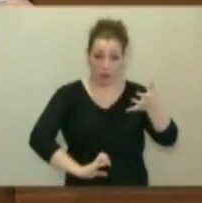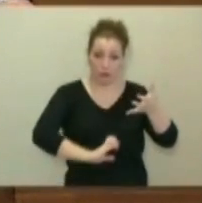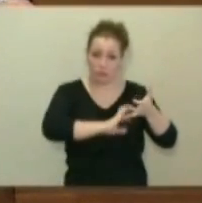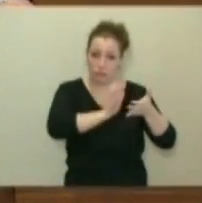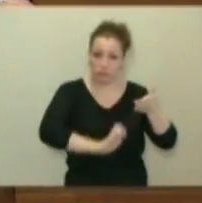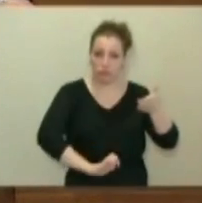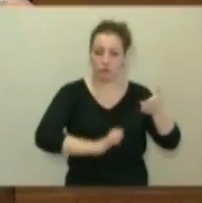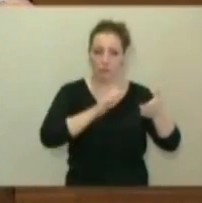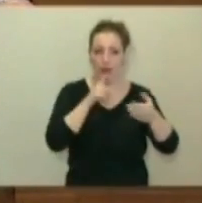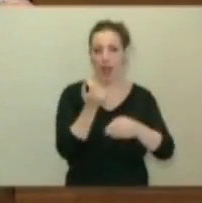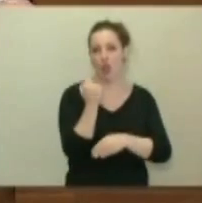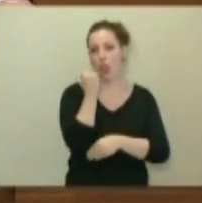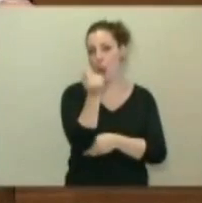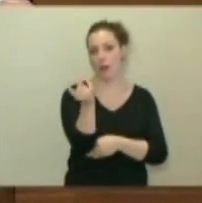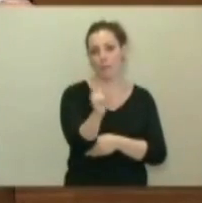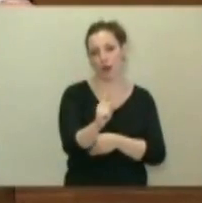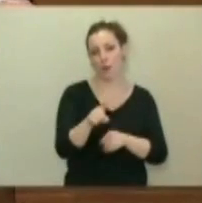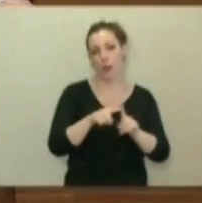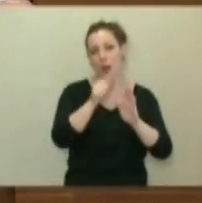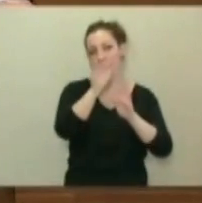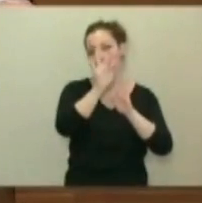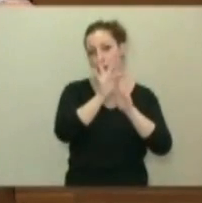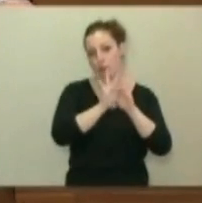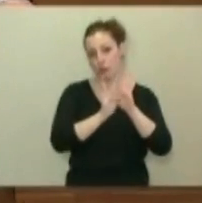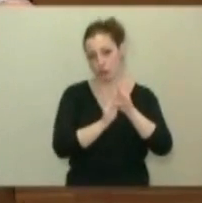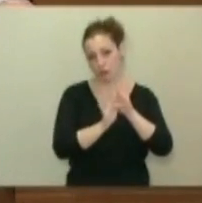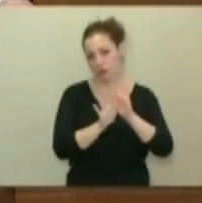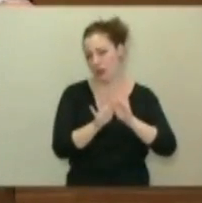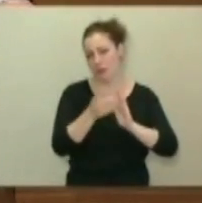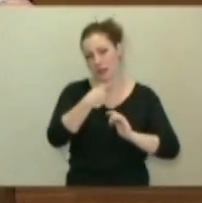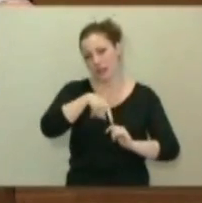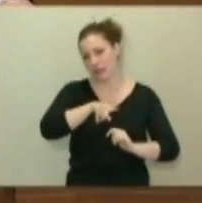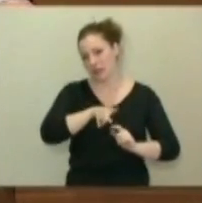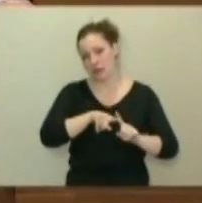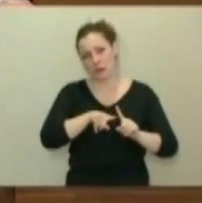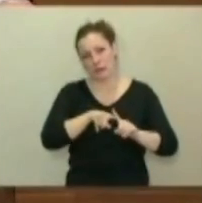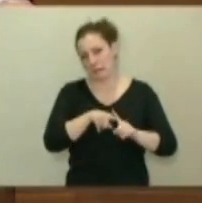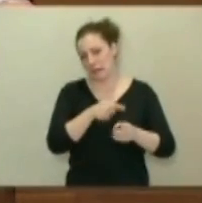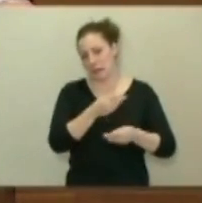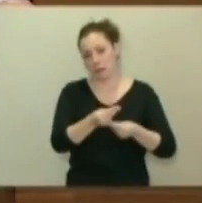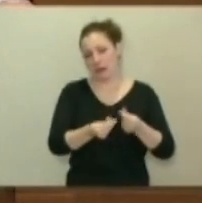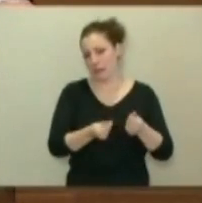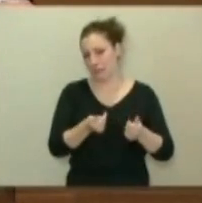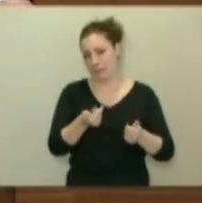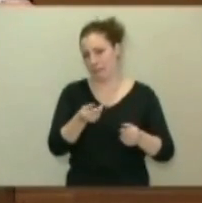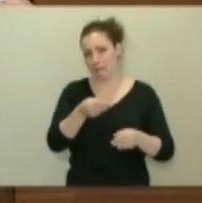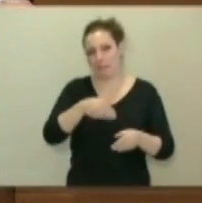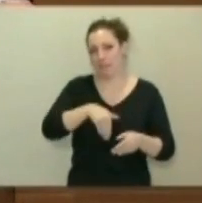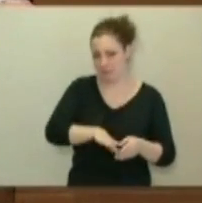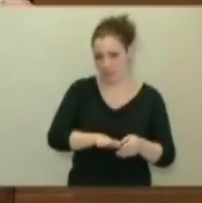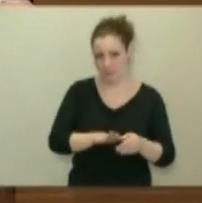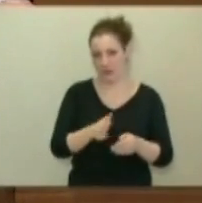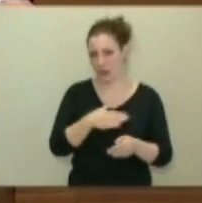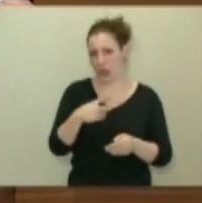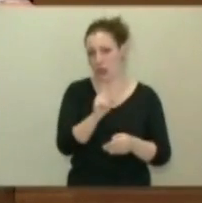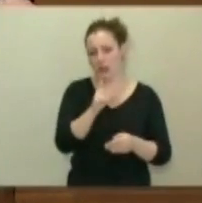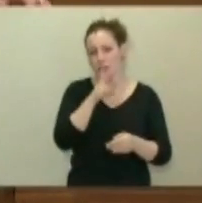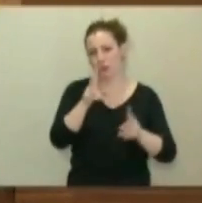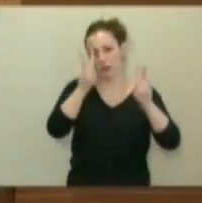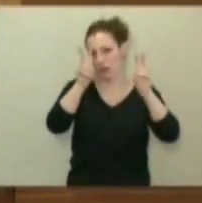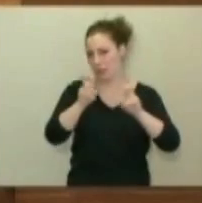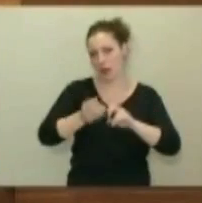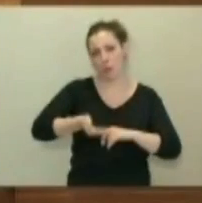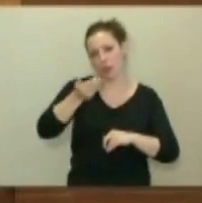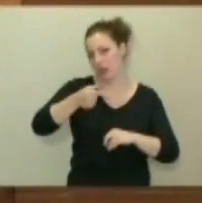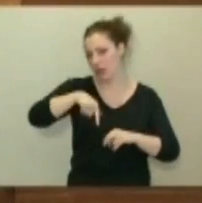razón para no apoyar alguno de esos puntos. Pero no vamos a aislar fino de esa manera en un asunto que nos parece crucial licencial para